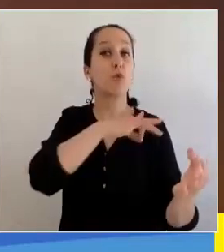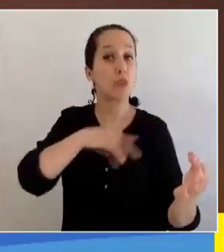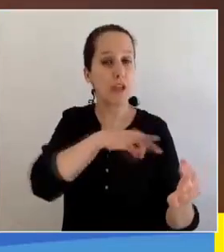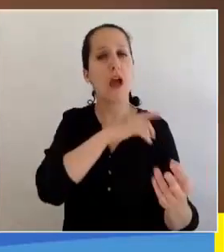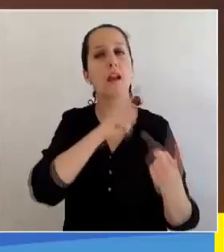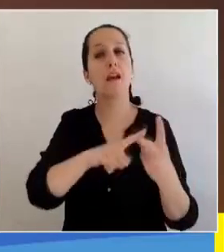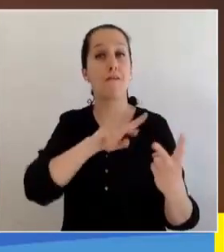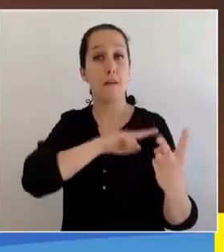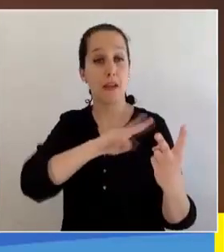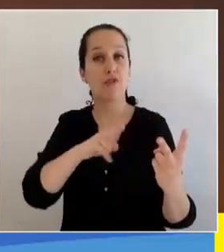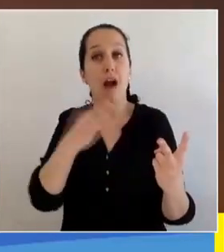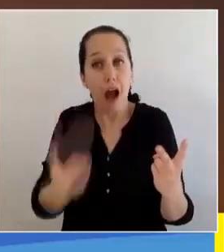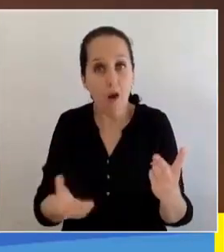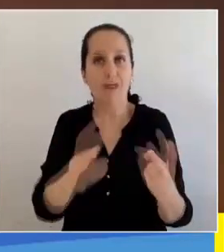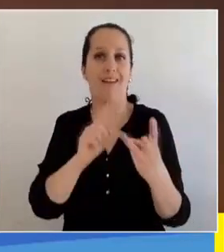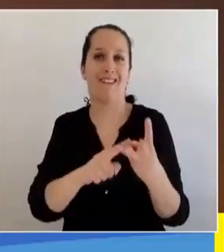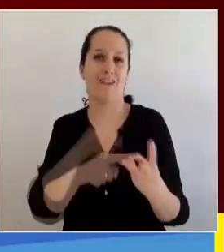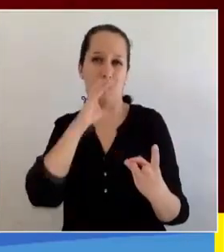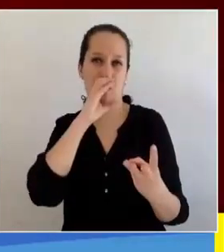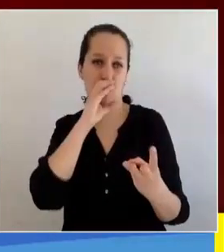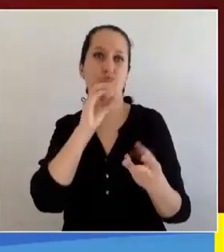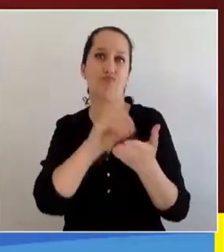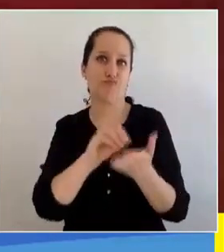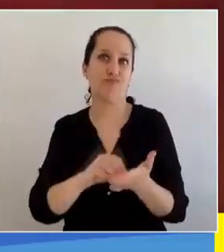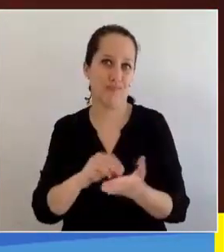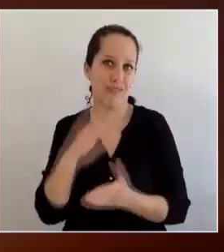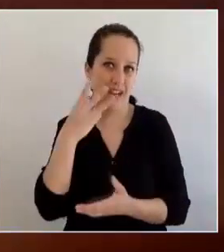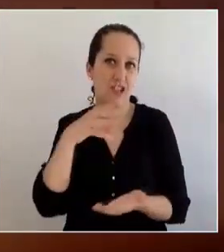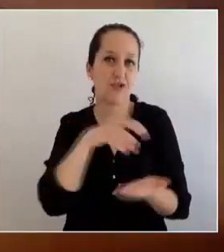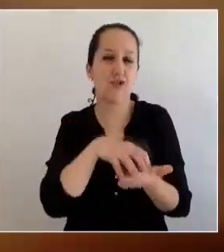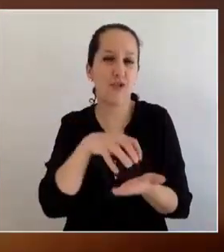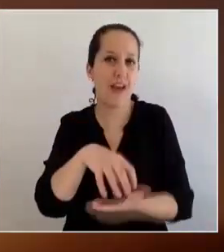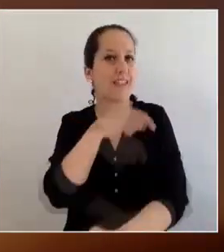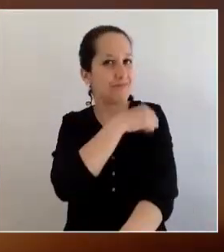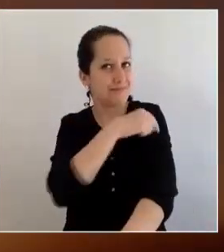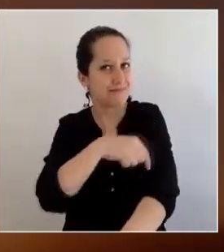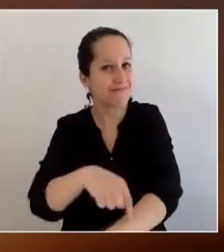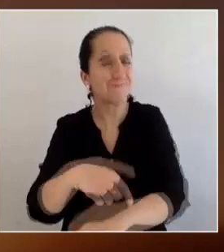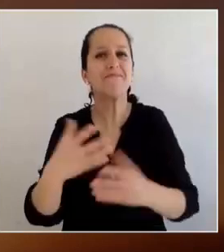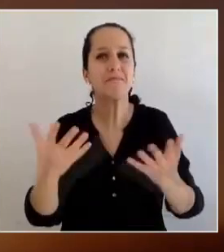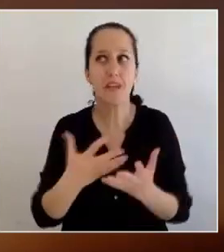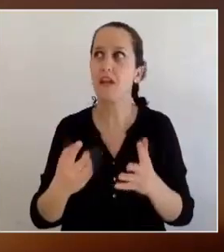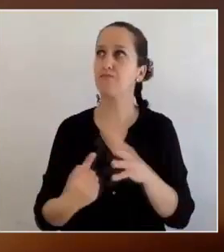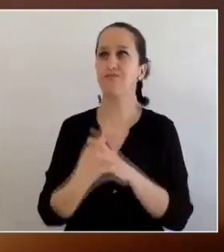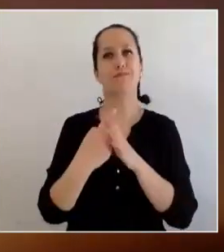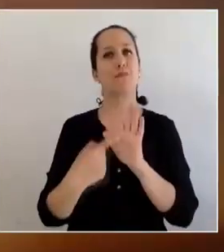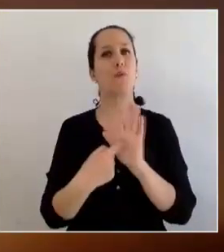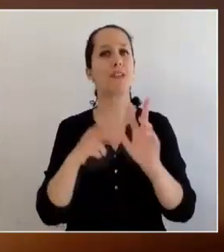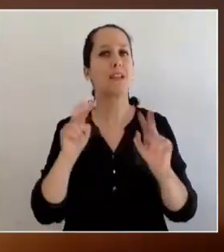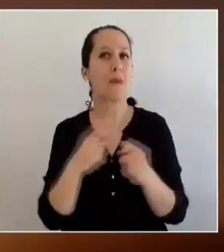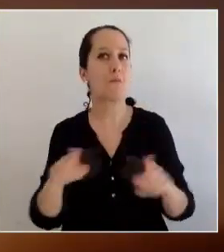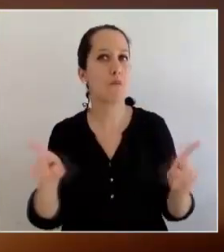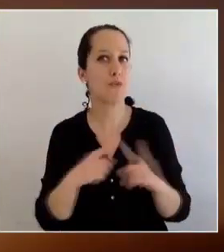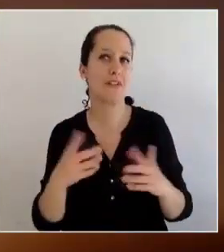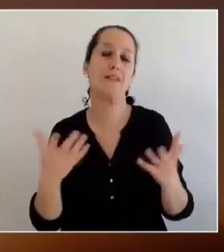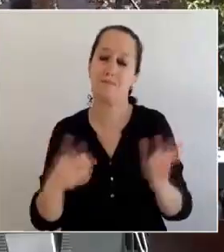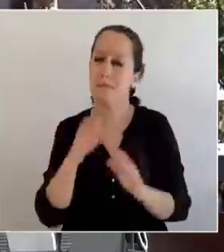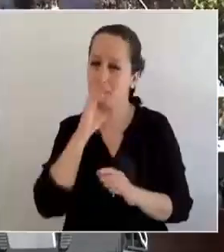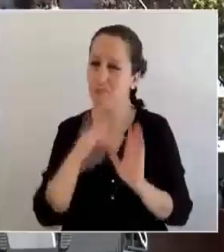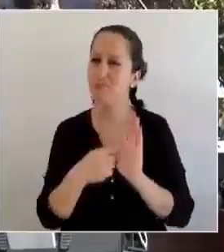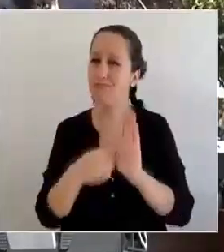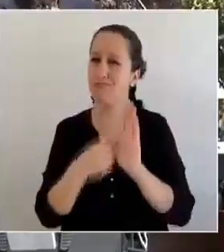van a ser nuestras tres ciudades creativas en diferentes dimensiones. Desde Concepción es fuerte Chile. Muchas gracias.